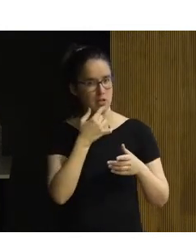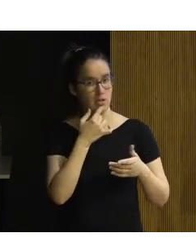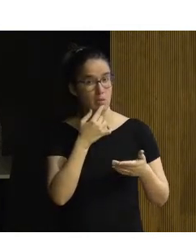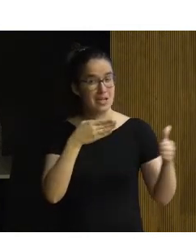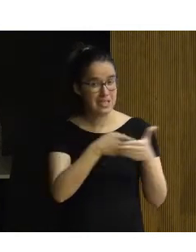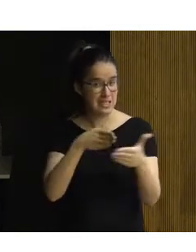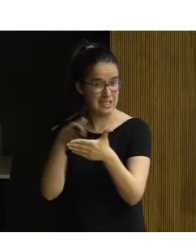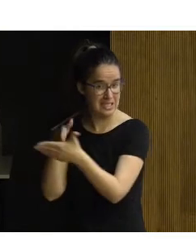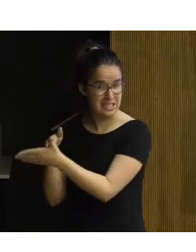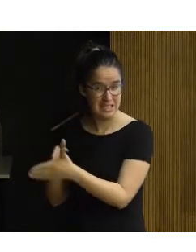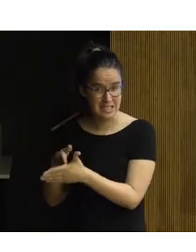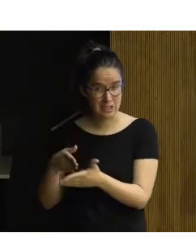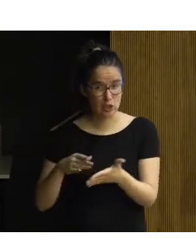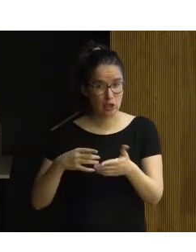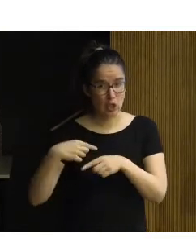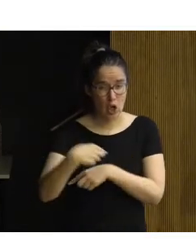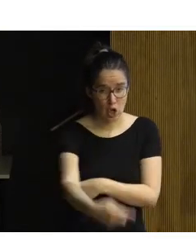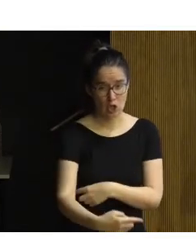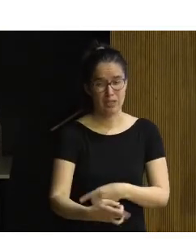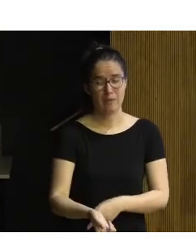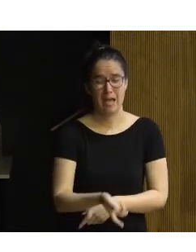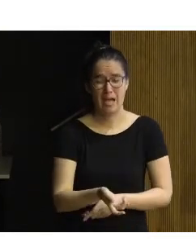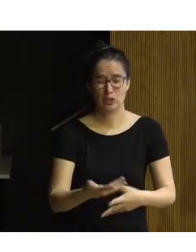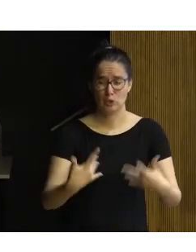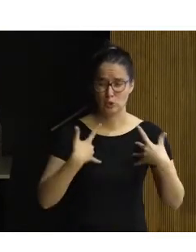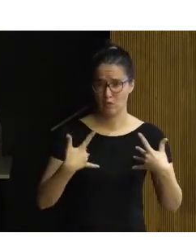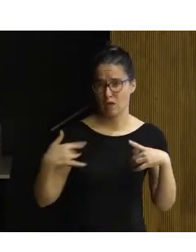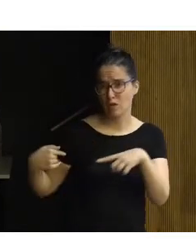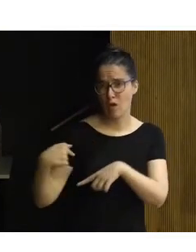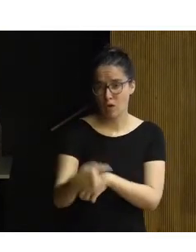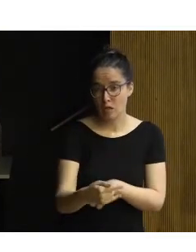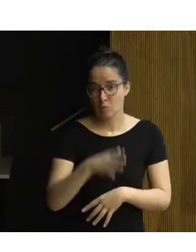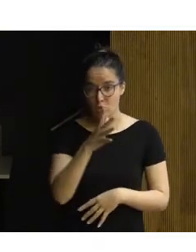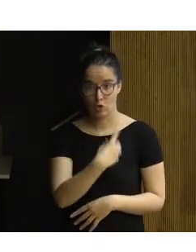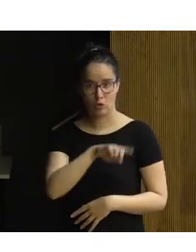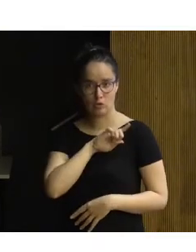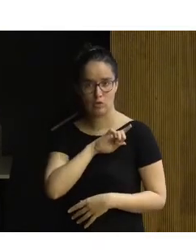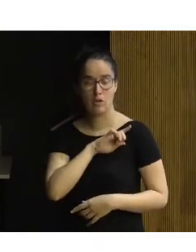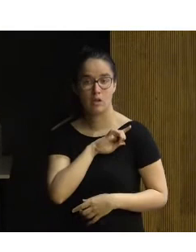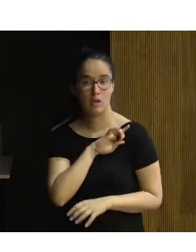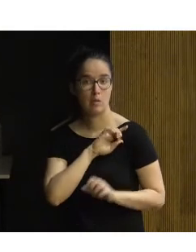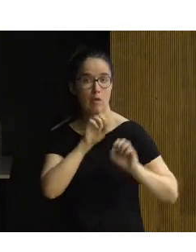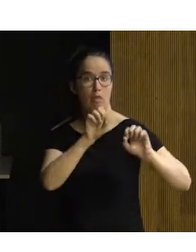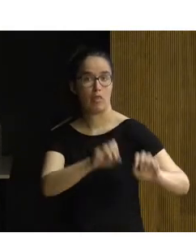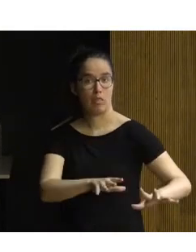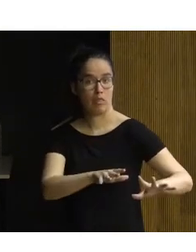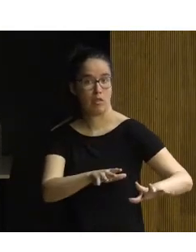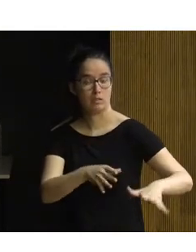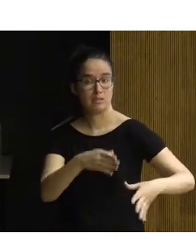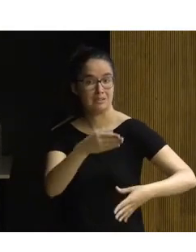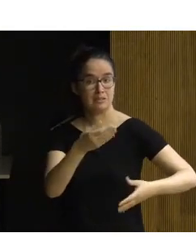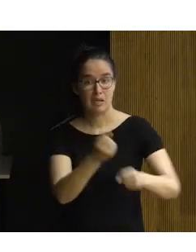dificultades terribles, la auténtica tortura que tiene que sufrir cada día. Y por ello nosotros no podemos cejar en realizar estos